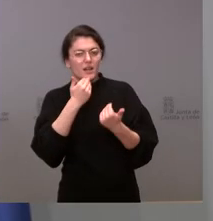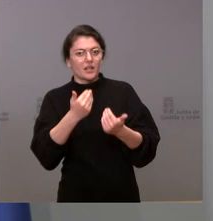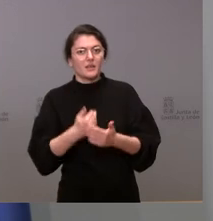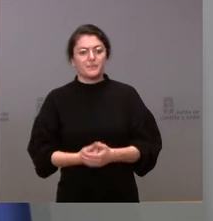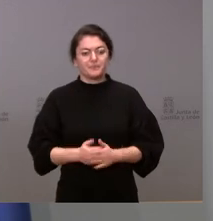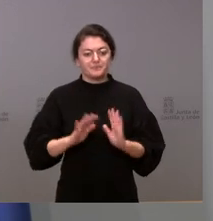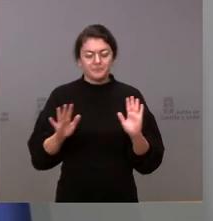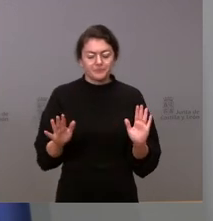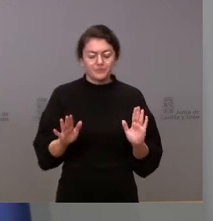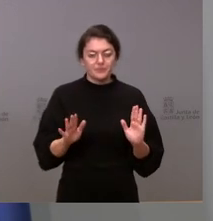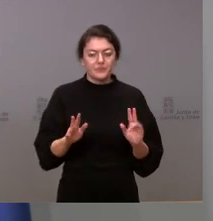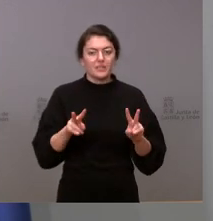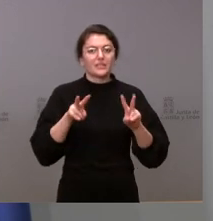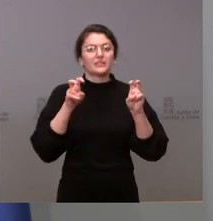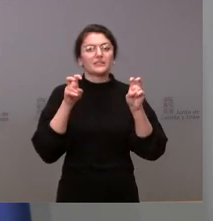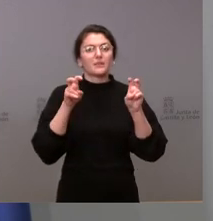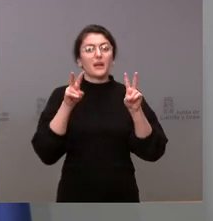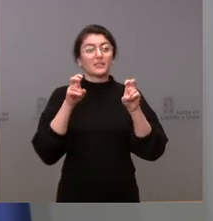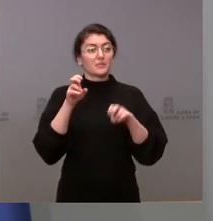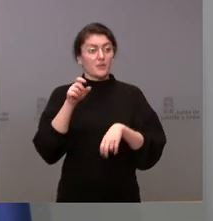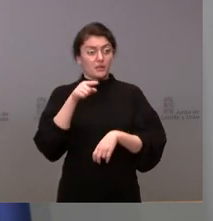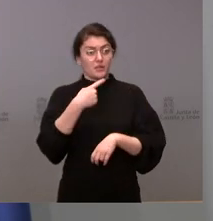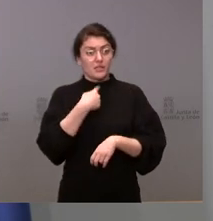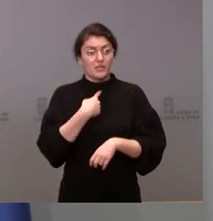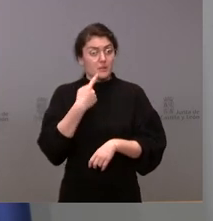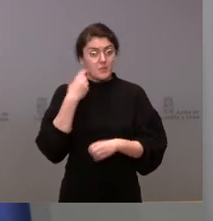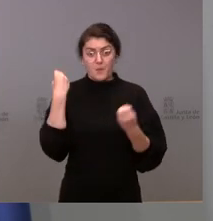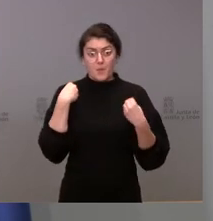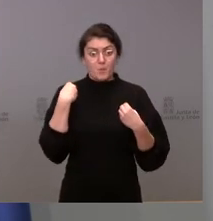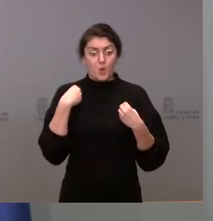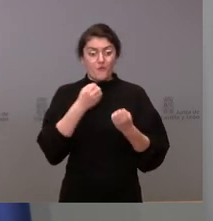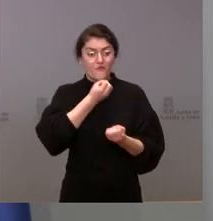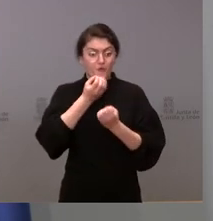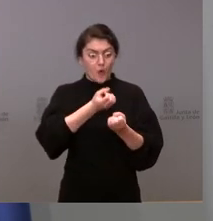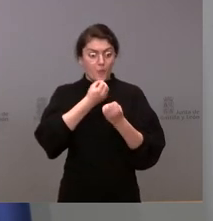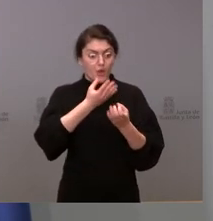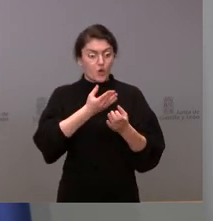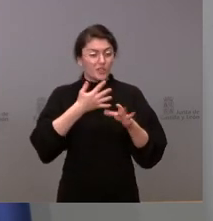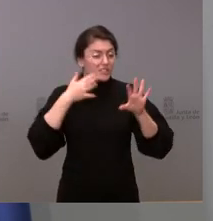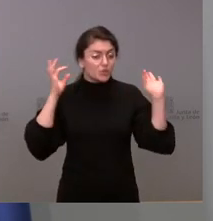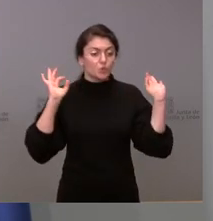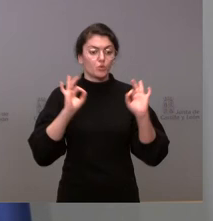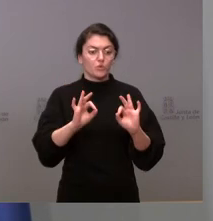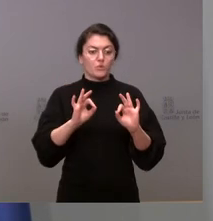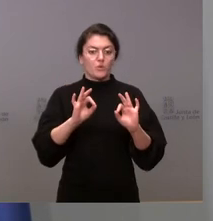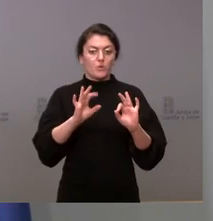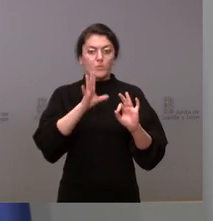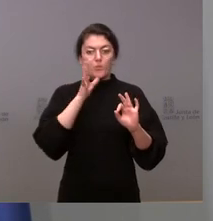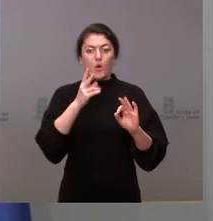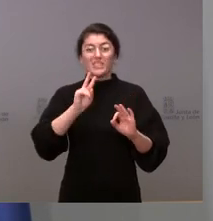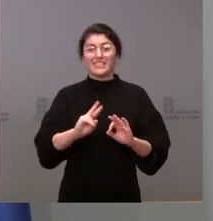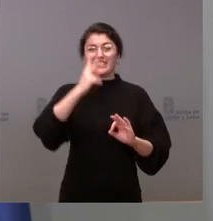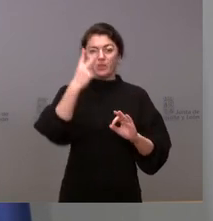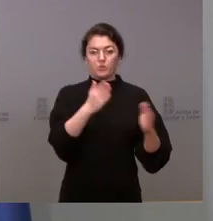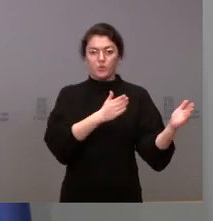bueno respecto a la cuestión que usted me plantea los datos que yo les ofrecido es exclusivo sobre el segundo estado de alarma y el